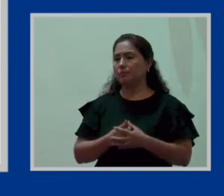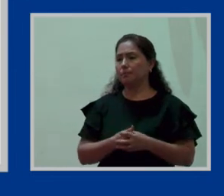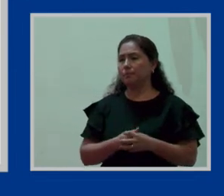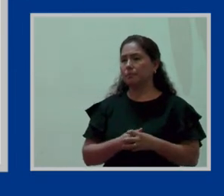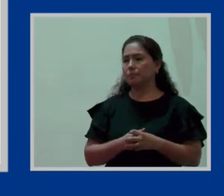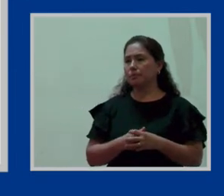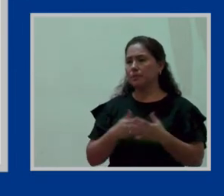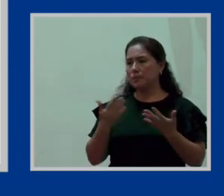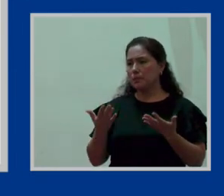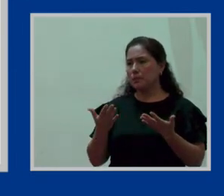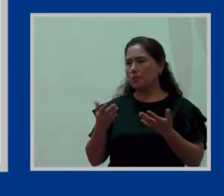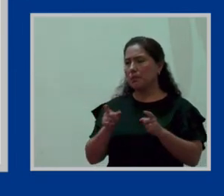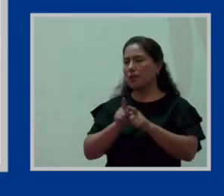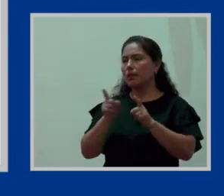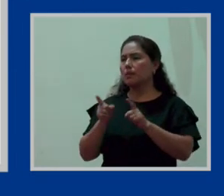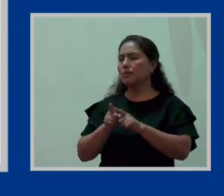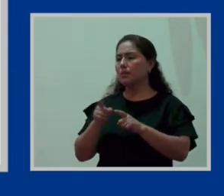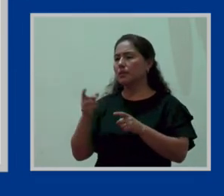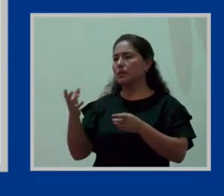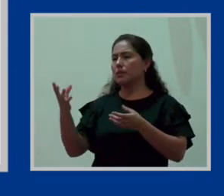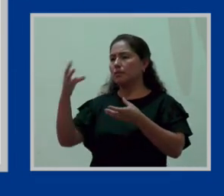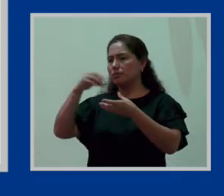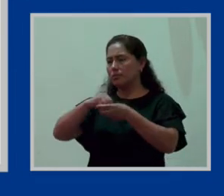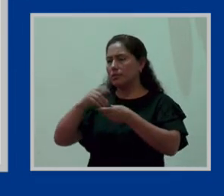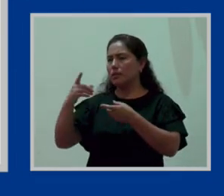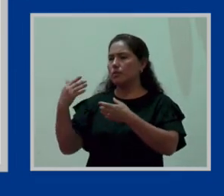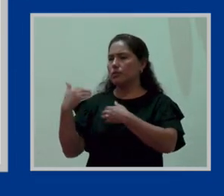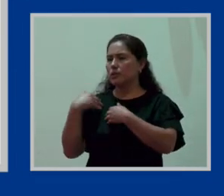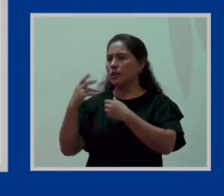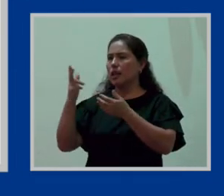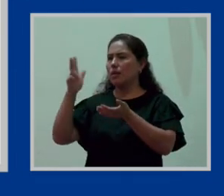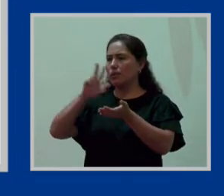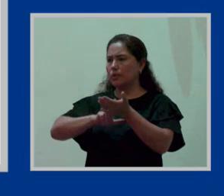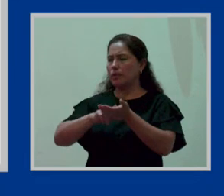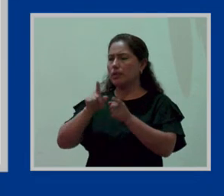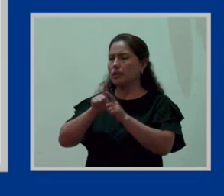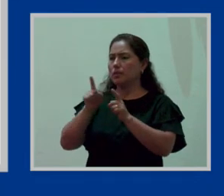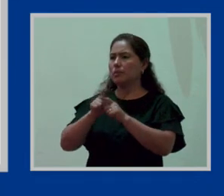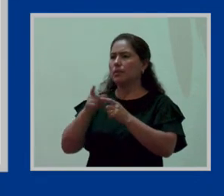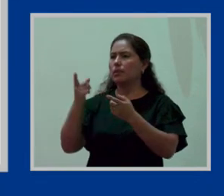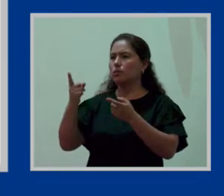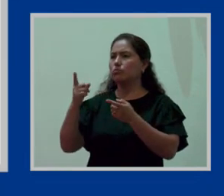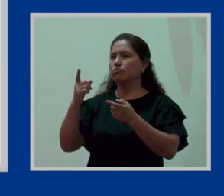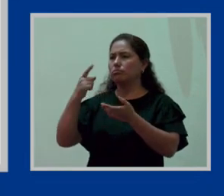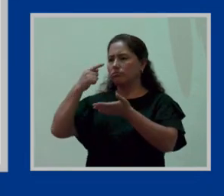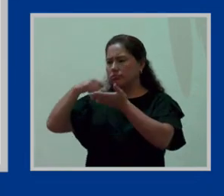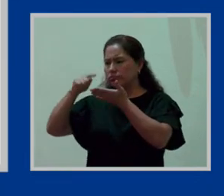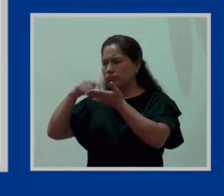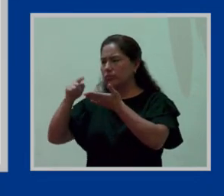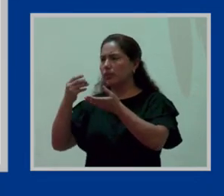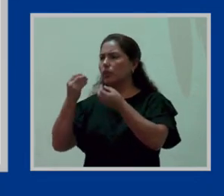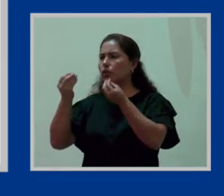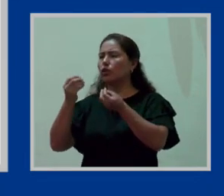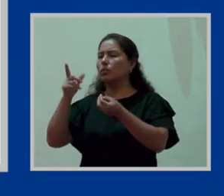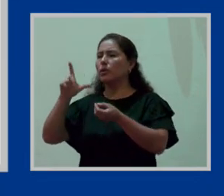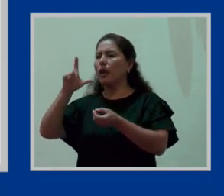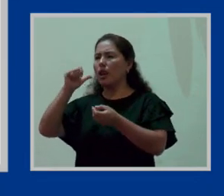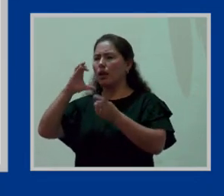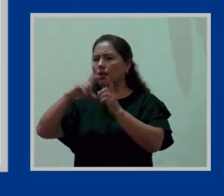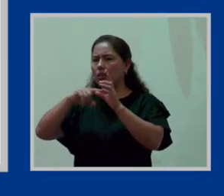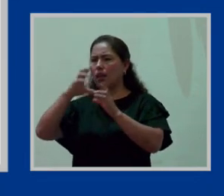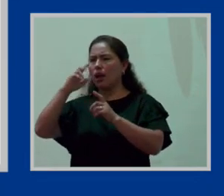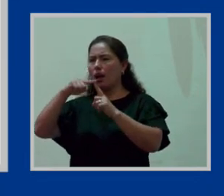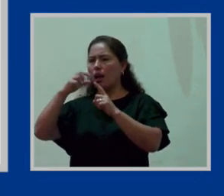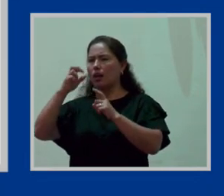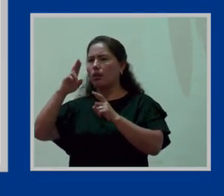a lo que es el reglamento interno lo que es la posibilidad de aprobar internamente una directiva que regule el lactario o sea coherente y